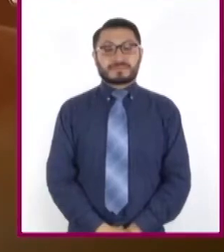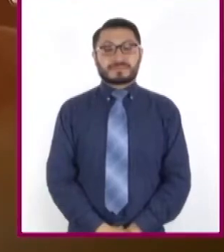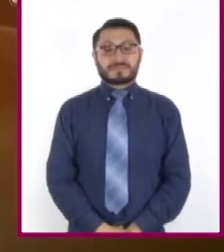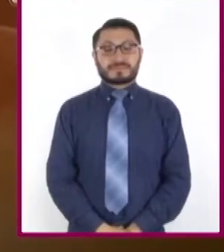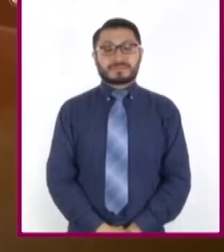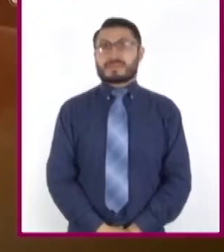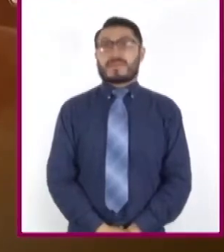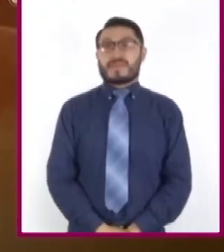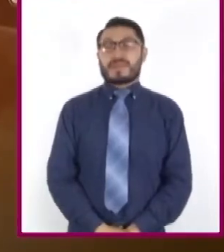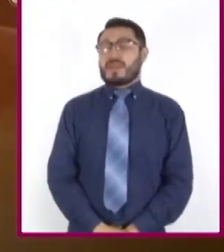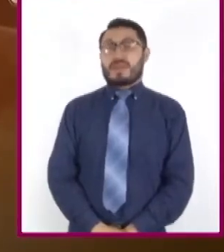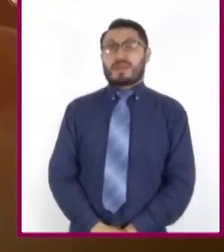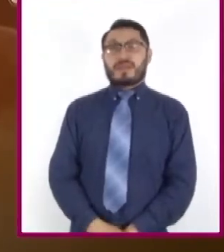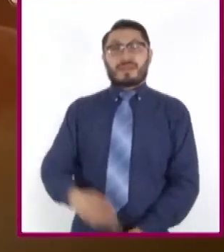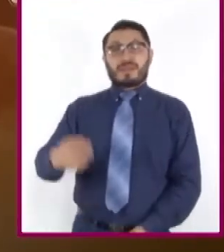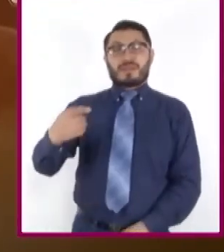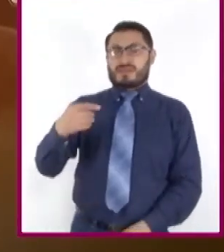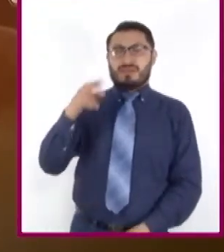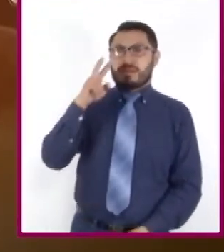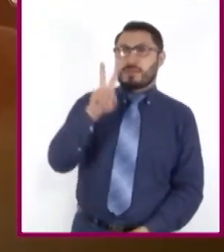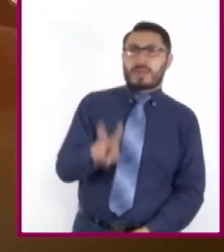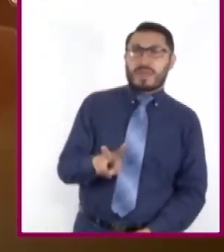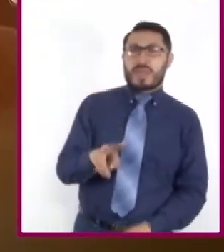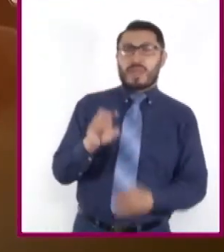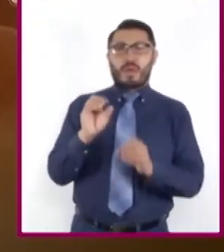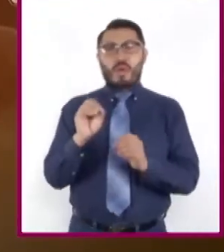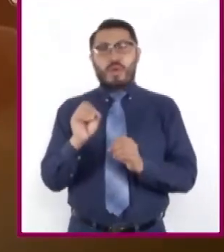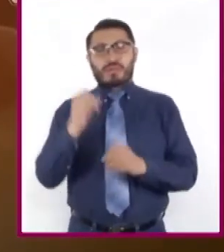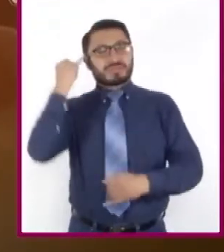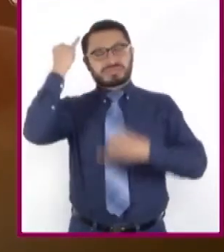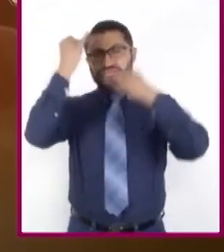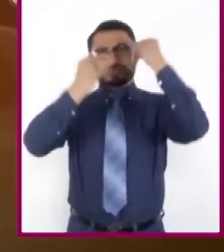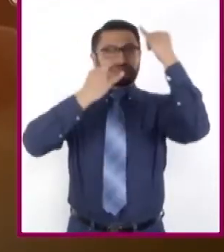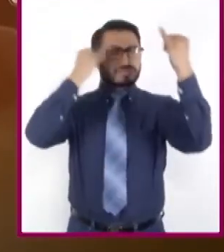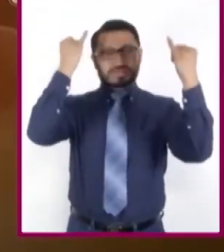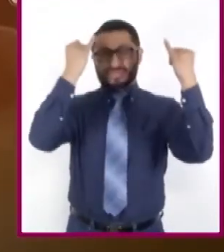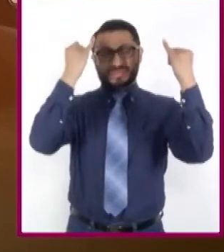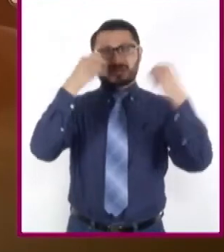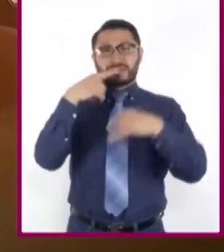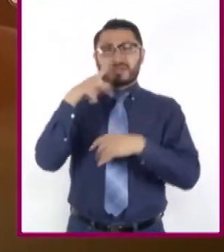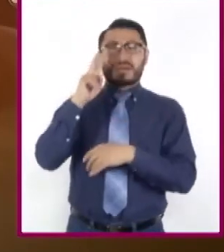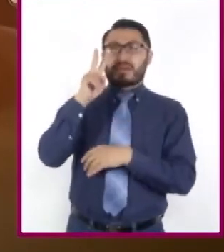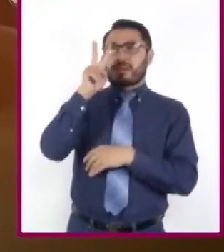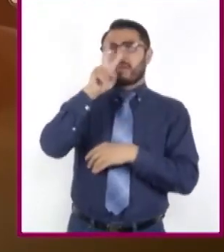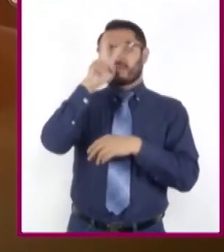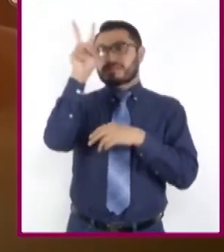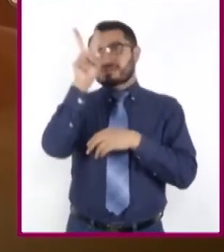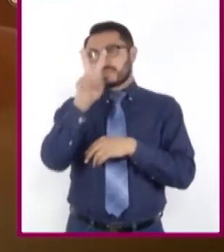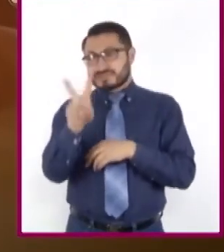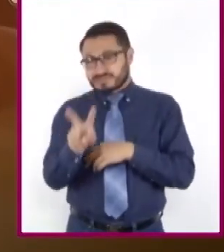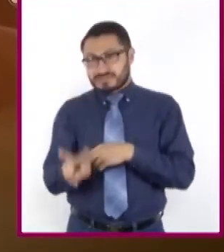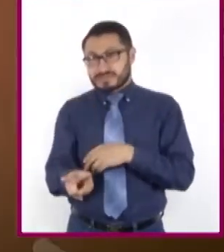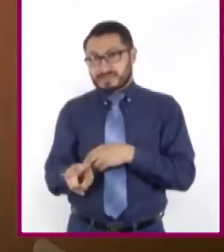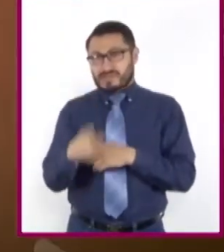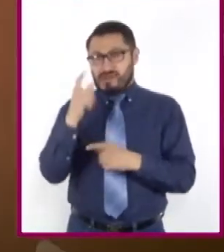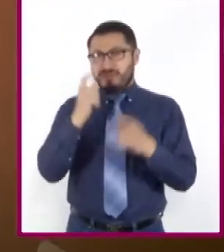¿Es realidad o deliro? ¿Su figura? ¿El gesto?